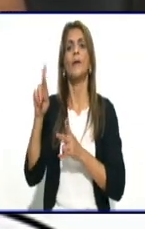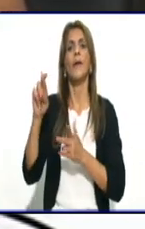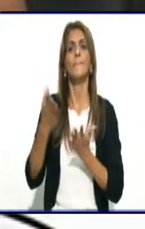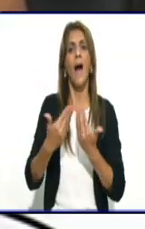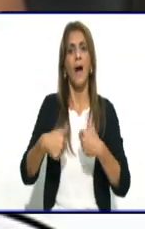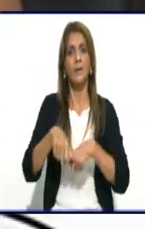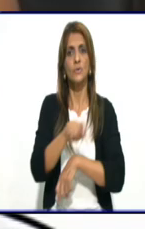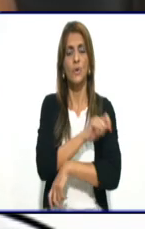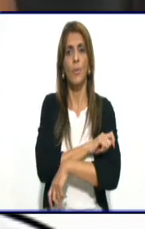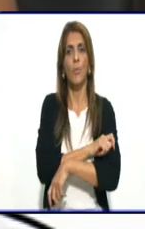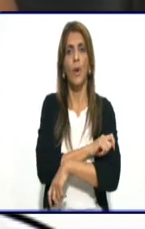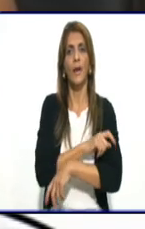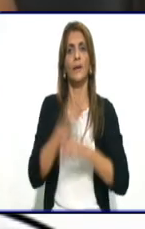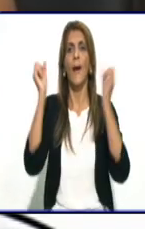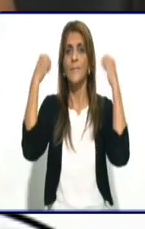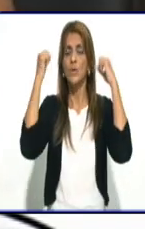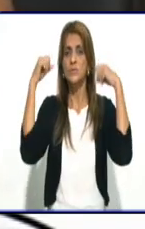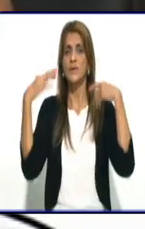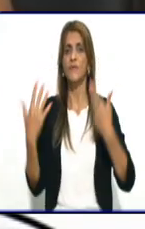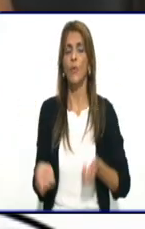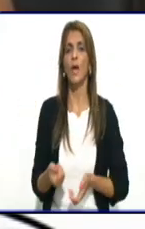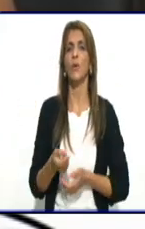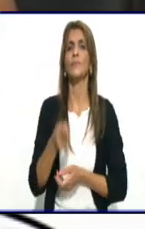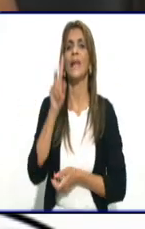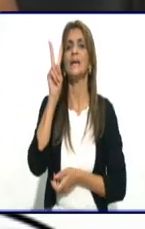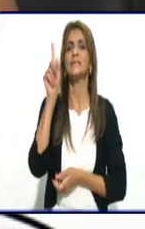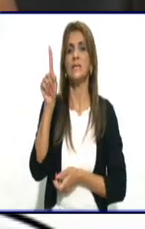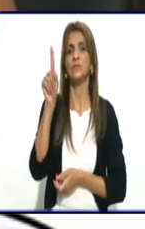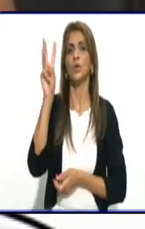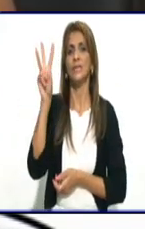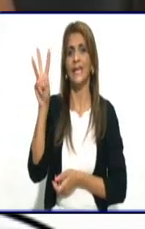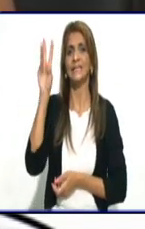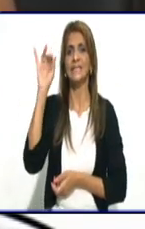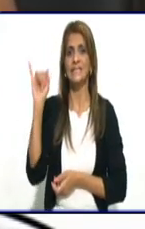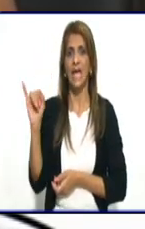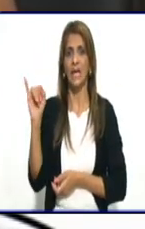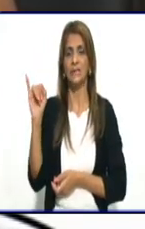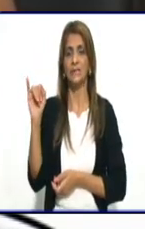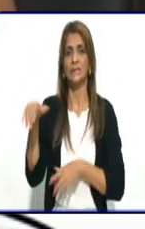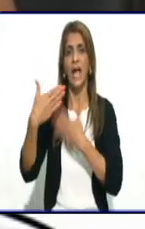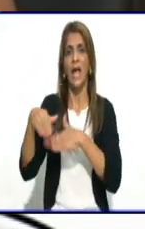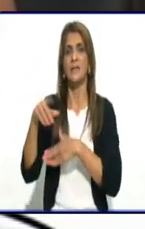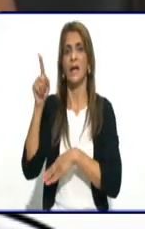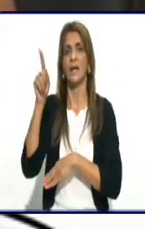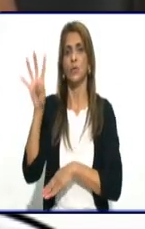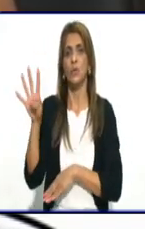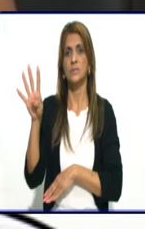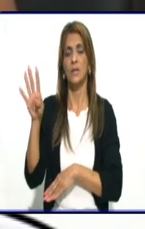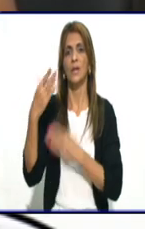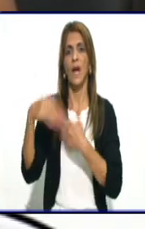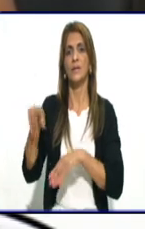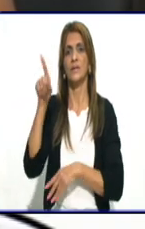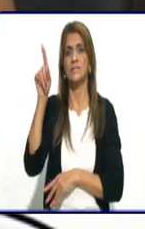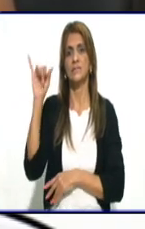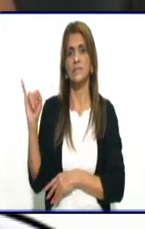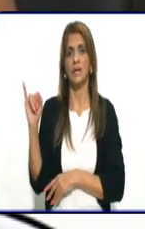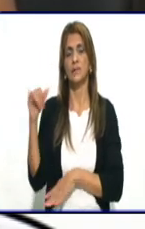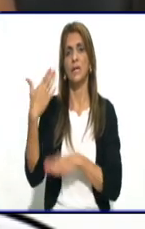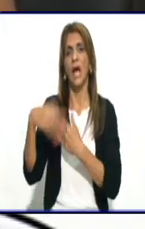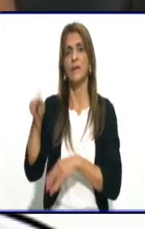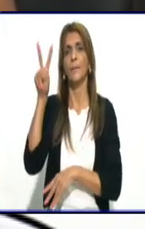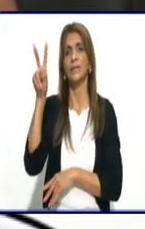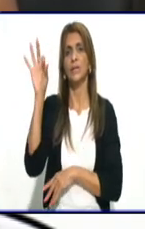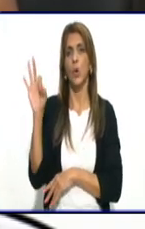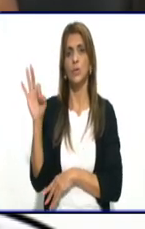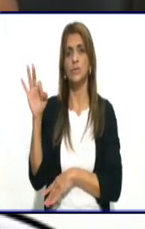manzanas. La manzana 136, que tiene como límites calle 14, calle 16, calle 28 y